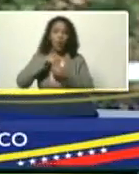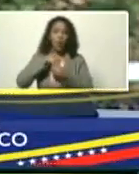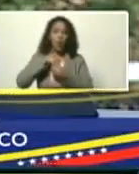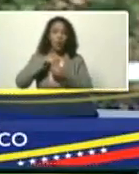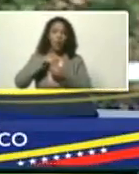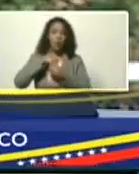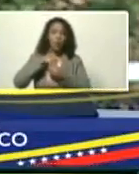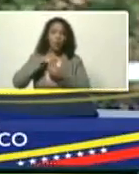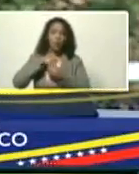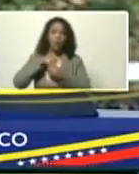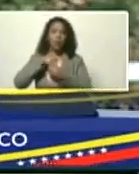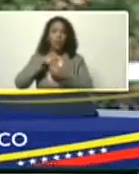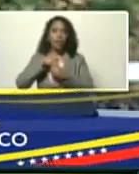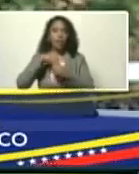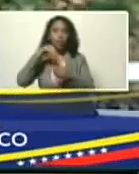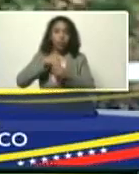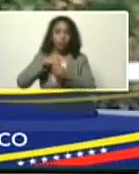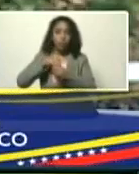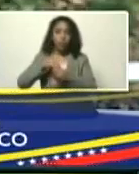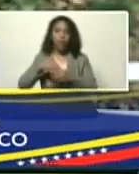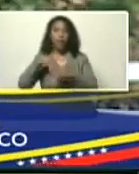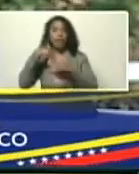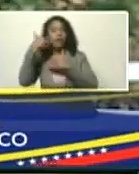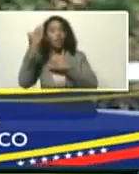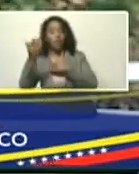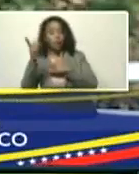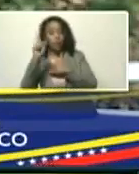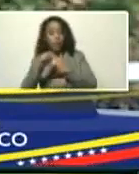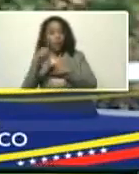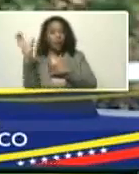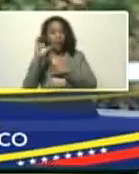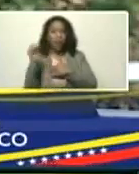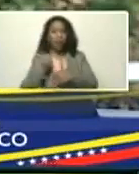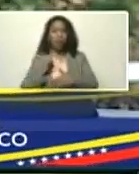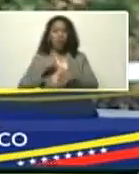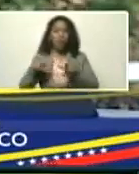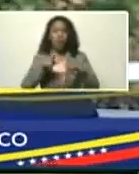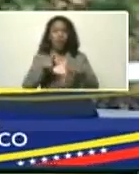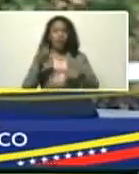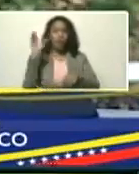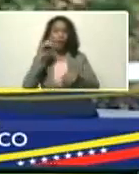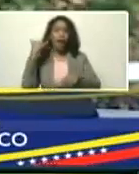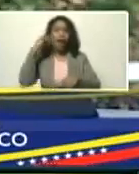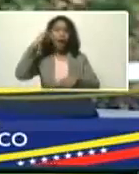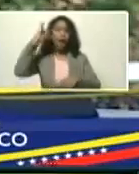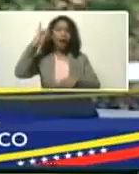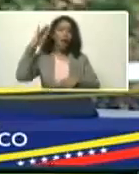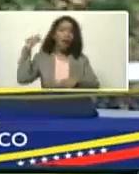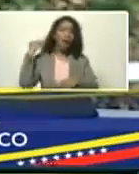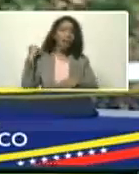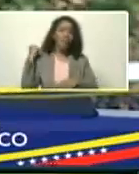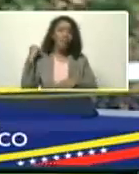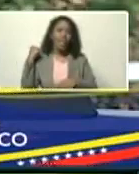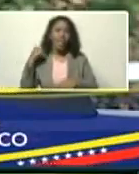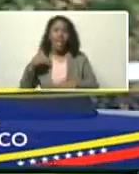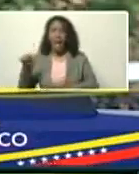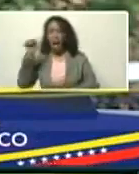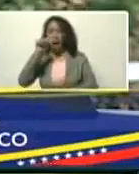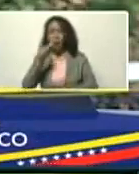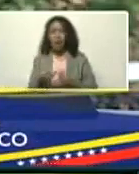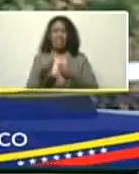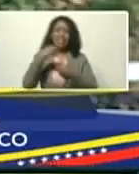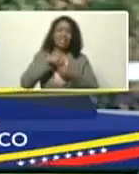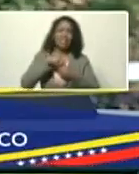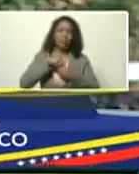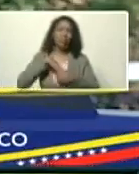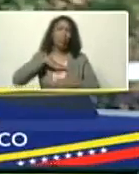y manantiales externos. Caracas tenía, en cualquier lugar de Caracas, había, raudales de agua, interinos,